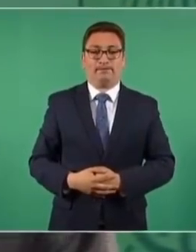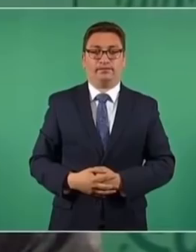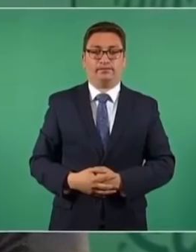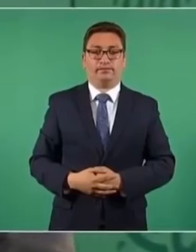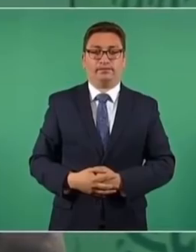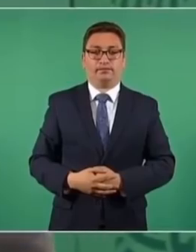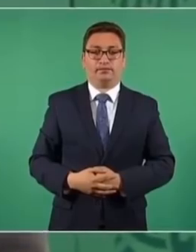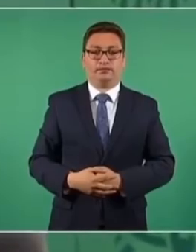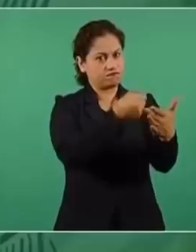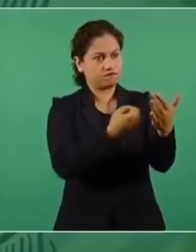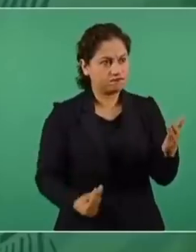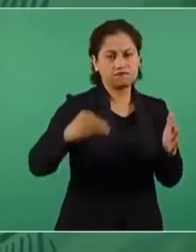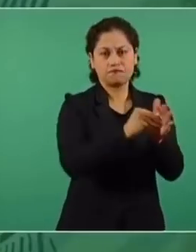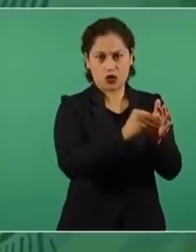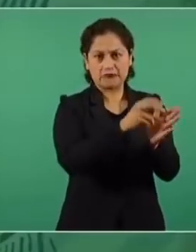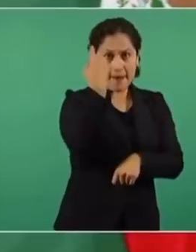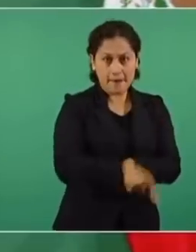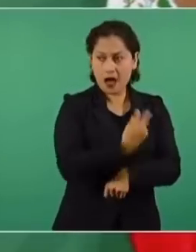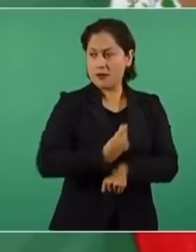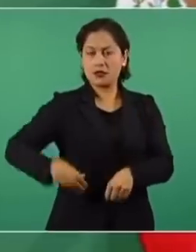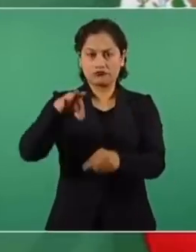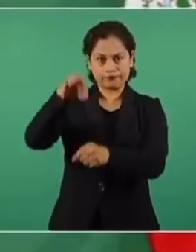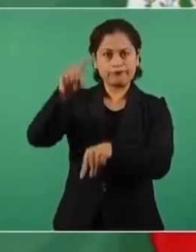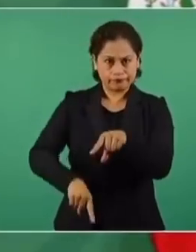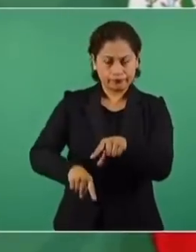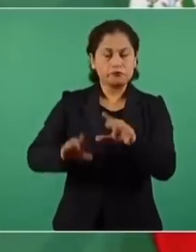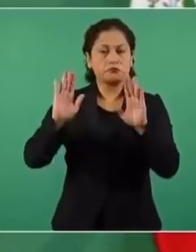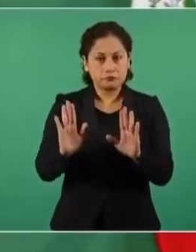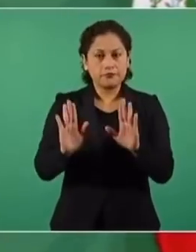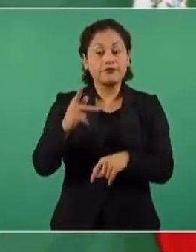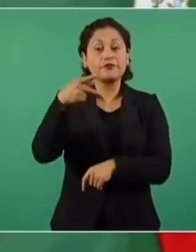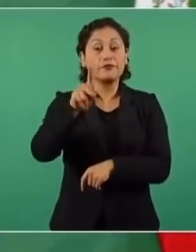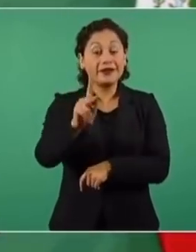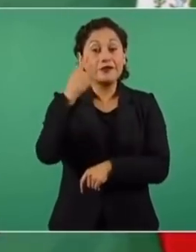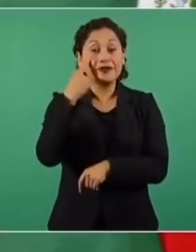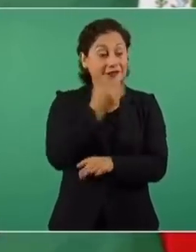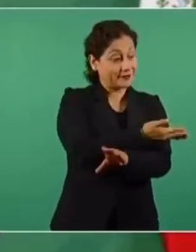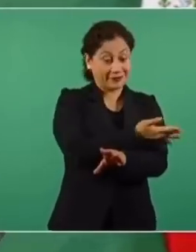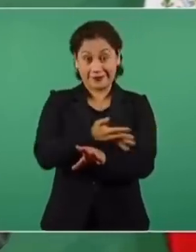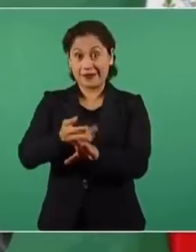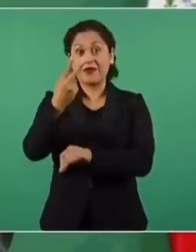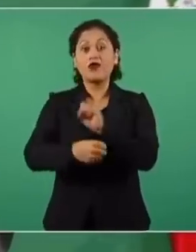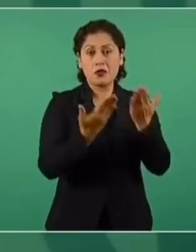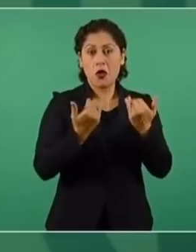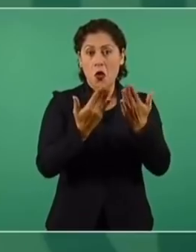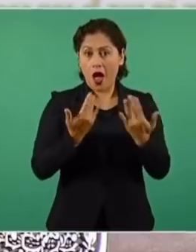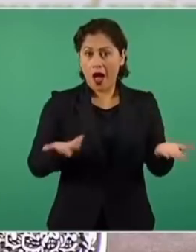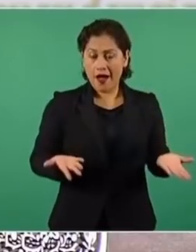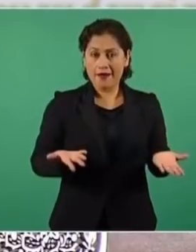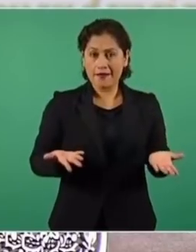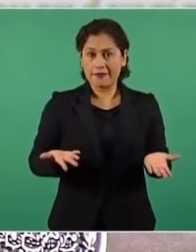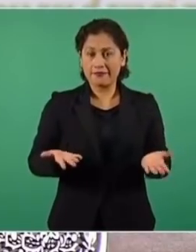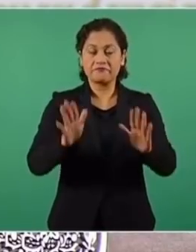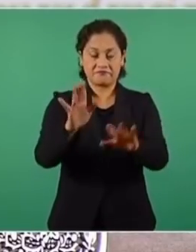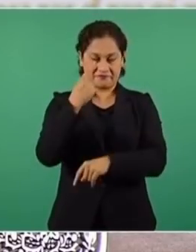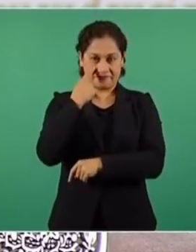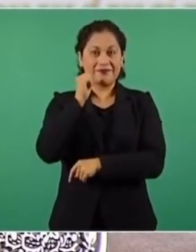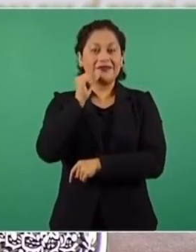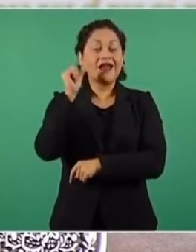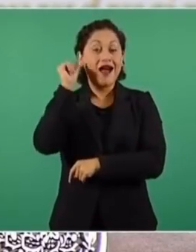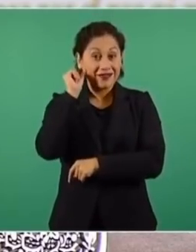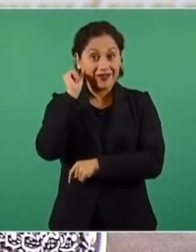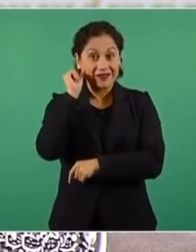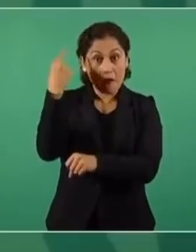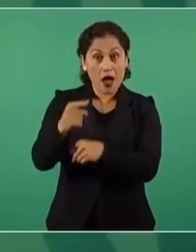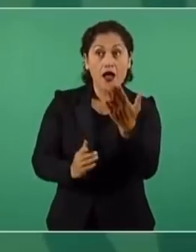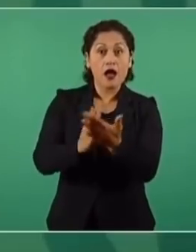A duras penas se logró, sin embargo, llevan dos años sin ley reglamentaria. Ayer todavía no